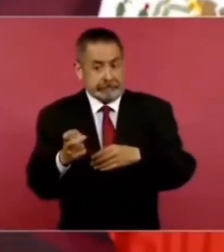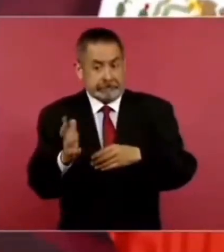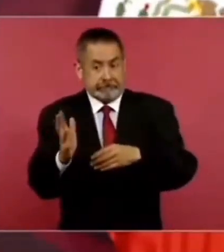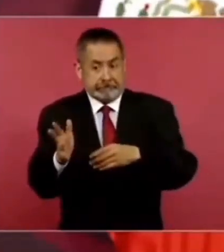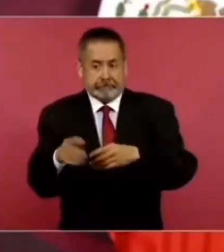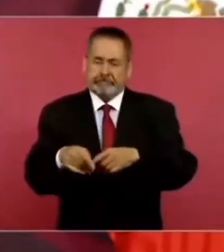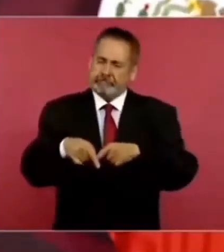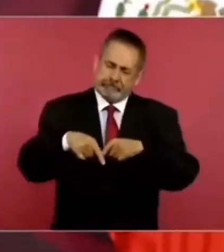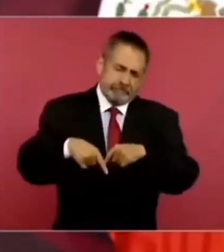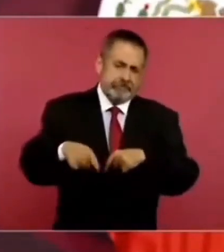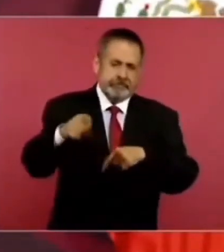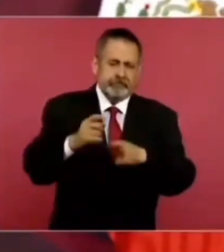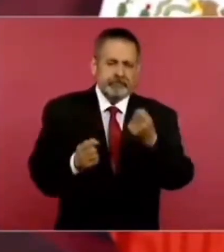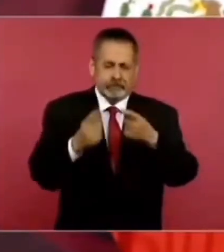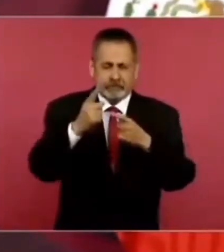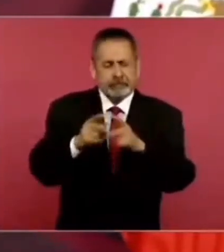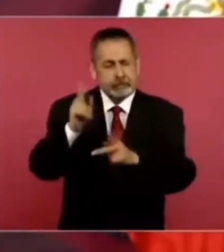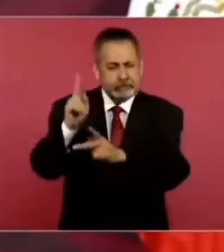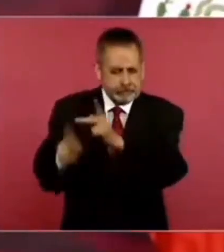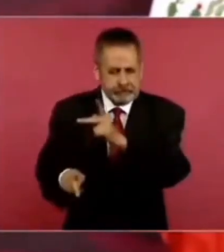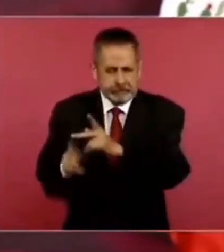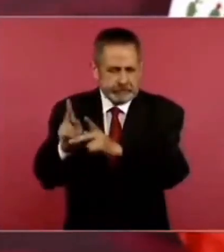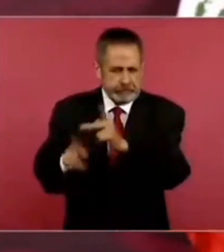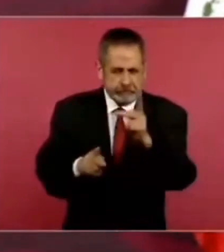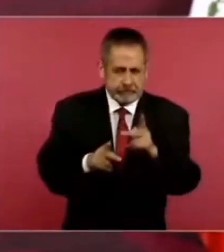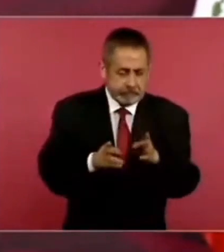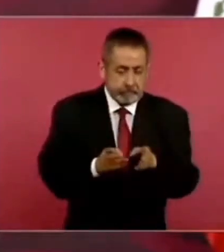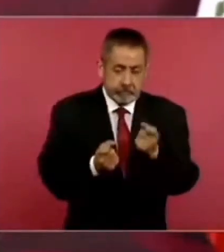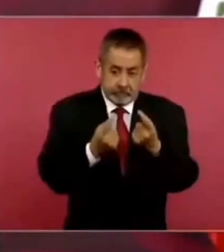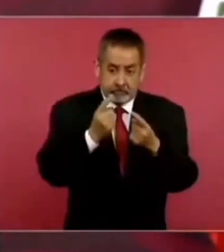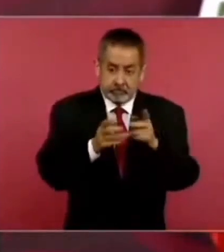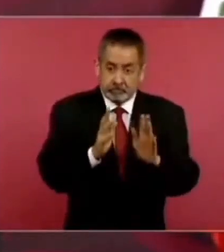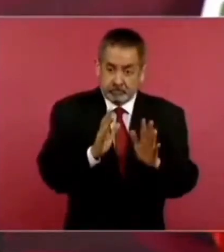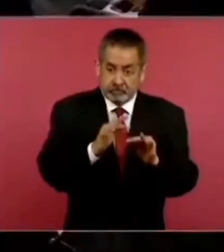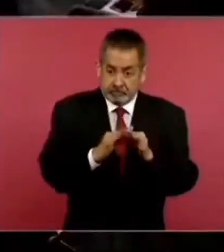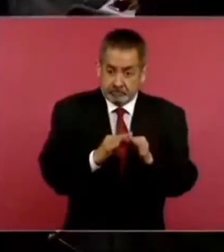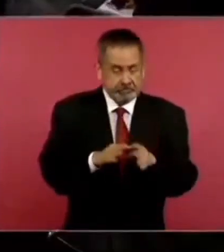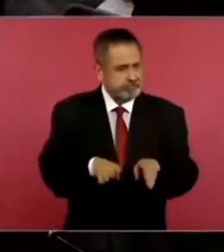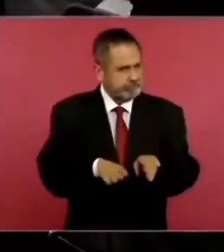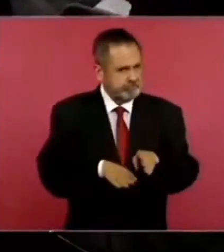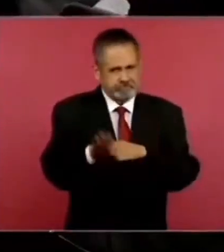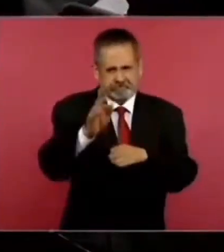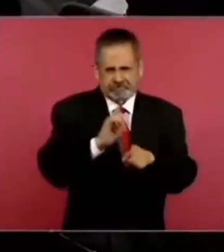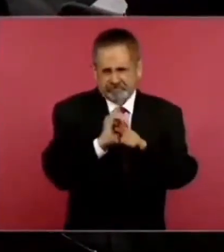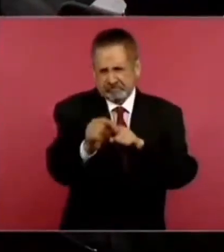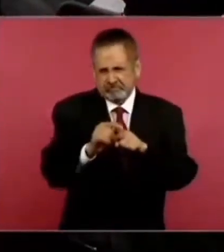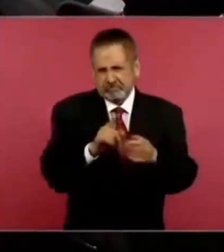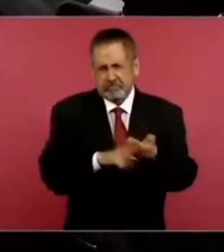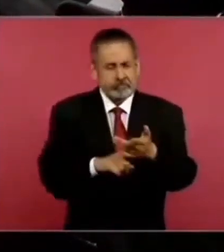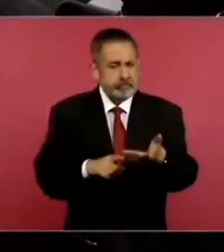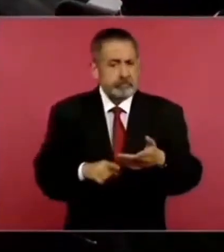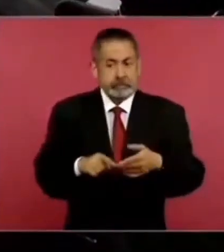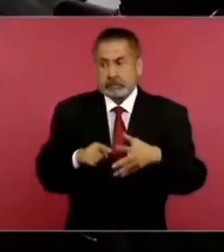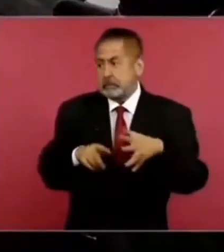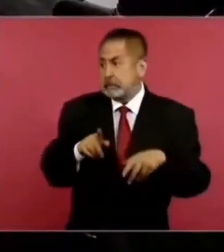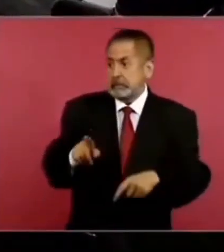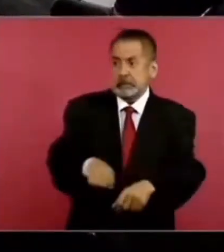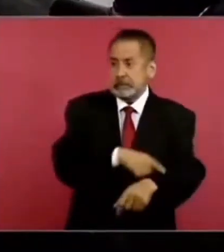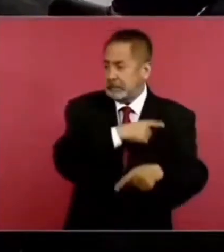carretera. Hay desvíos porque todavía no está terminada, porque es una obra